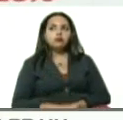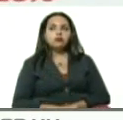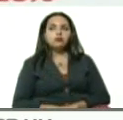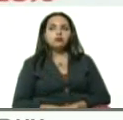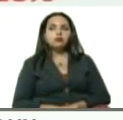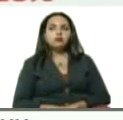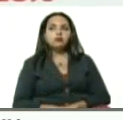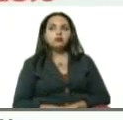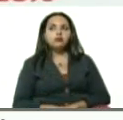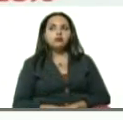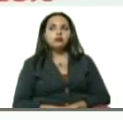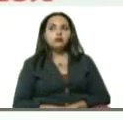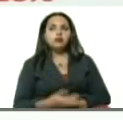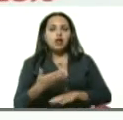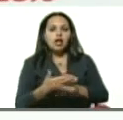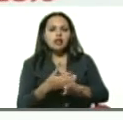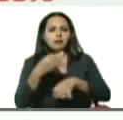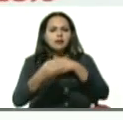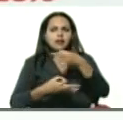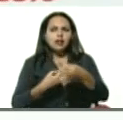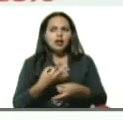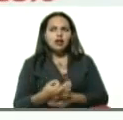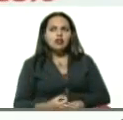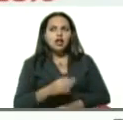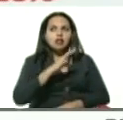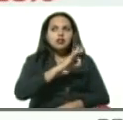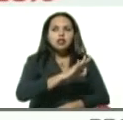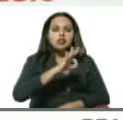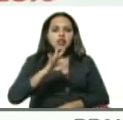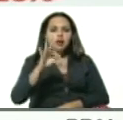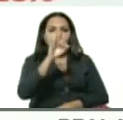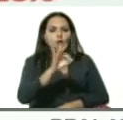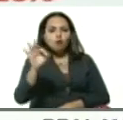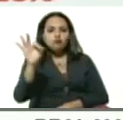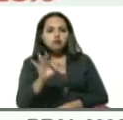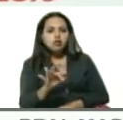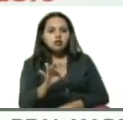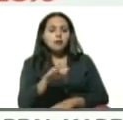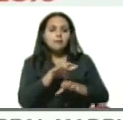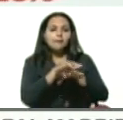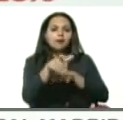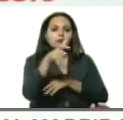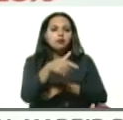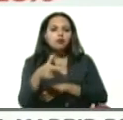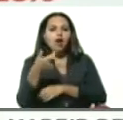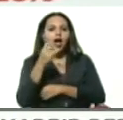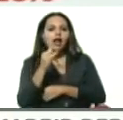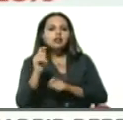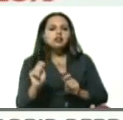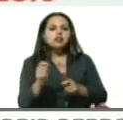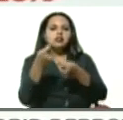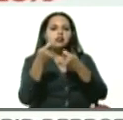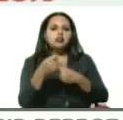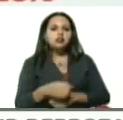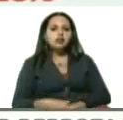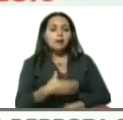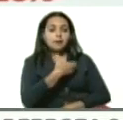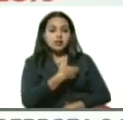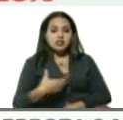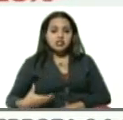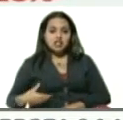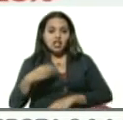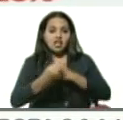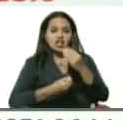ya lo habíamos dicho, que el 33% del total de los pacientes se han recuperado, el presidente hizo una